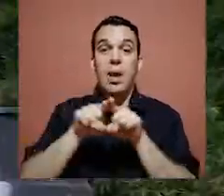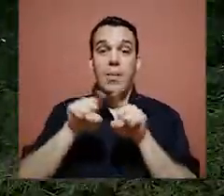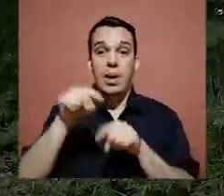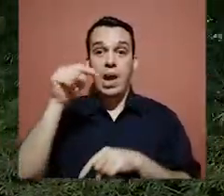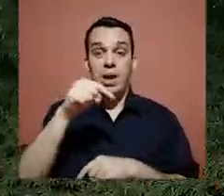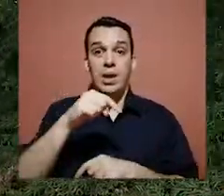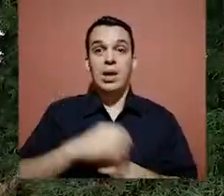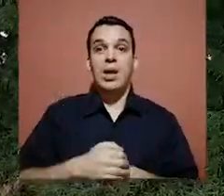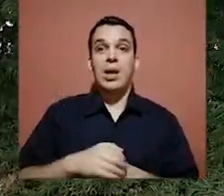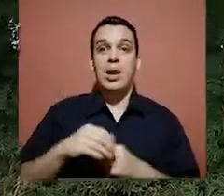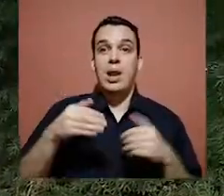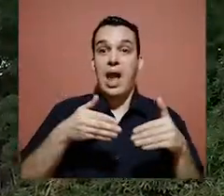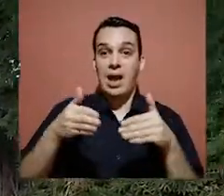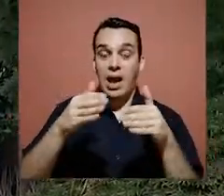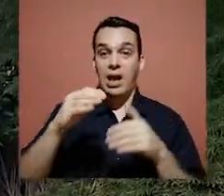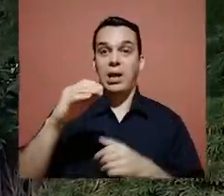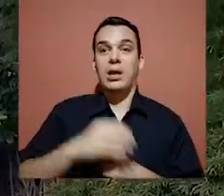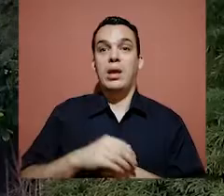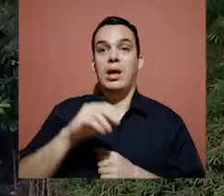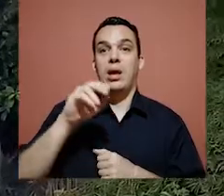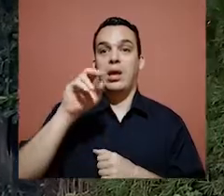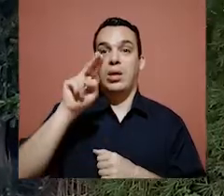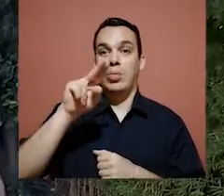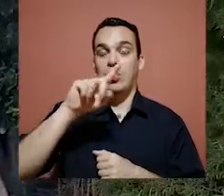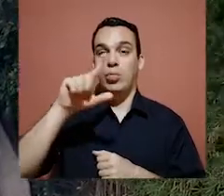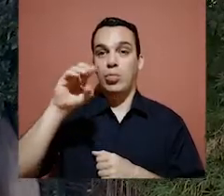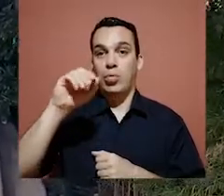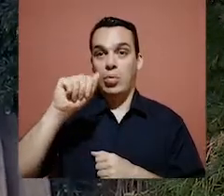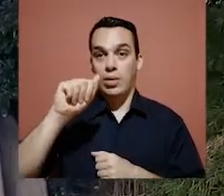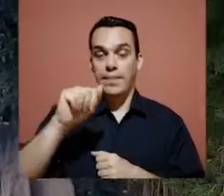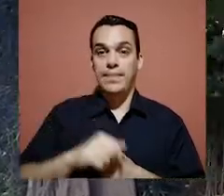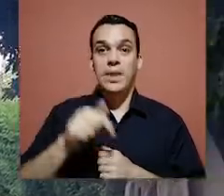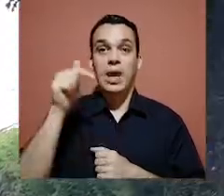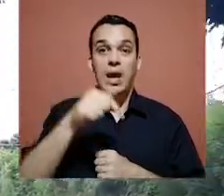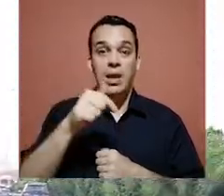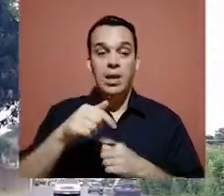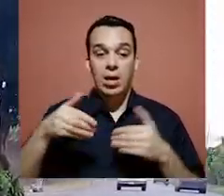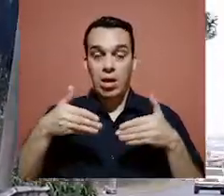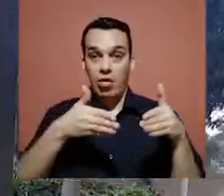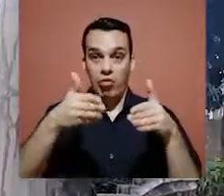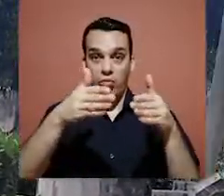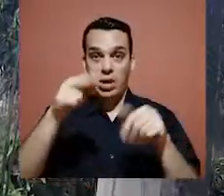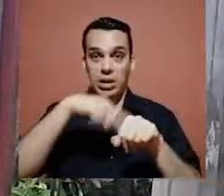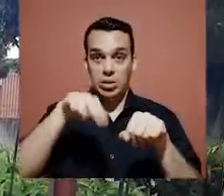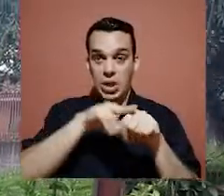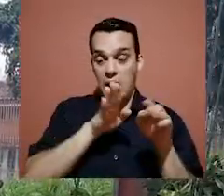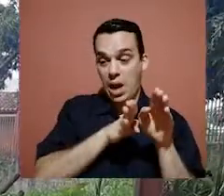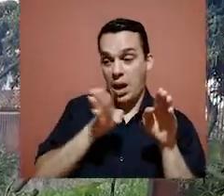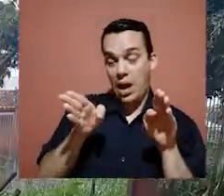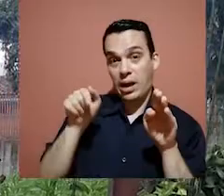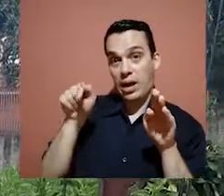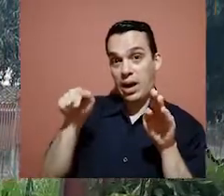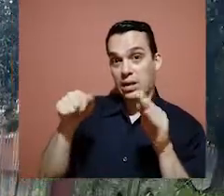visibilidad de la subida. Entonces aquí tenemos la empezación de la Ruta Nacional. Aquí está el proyecto